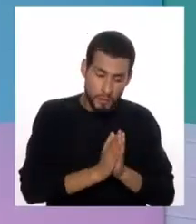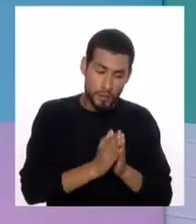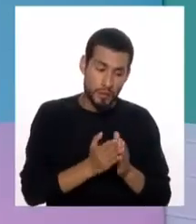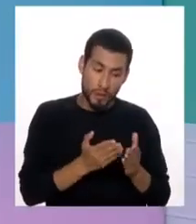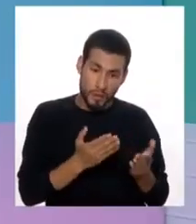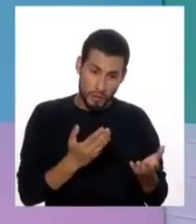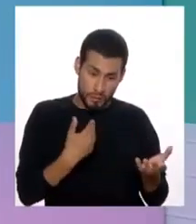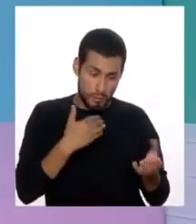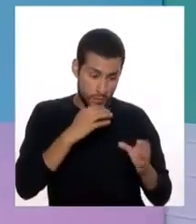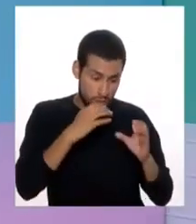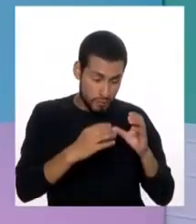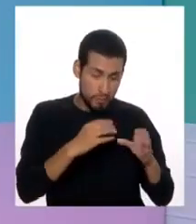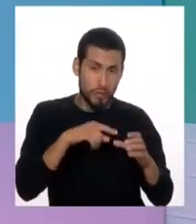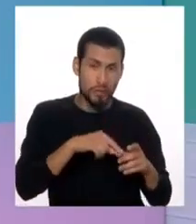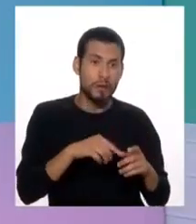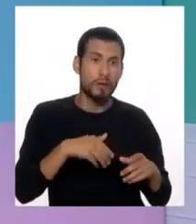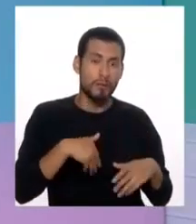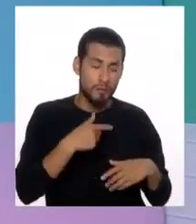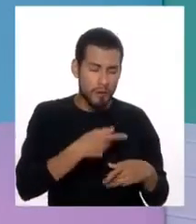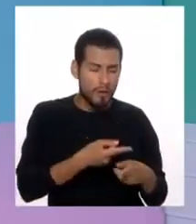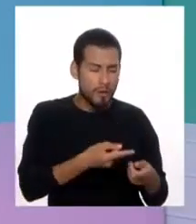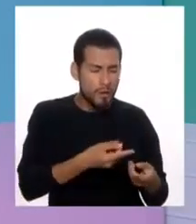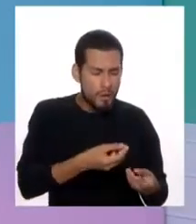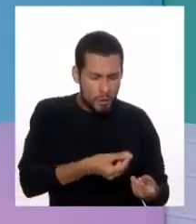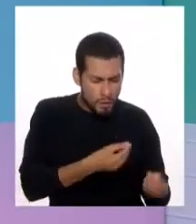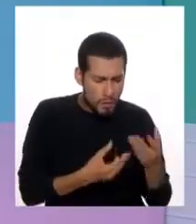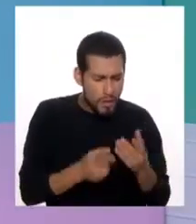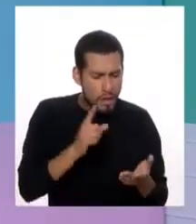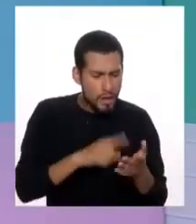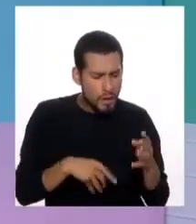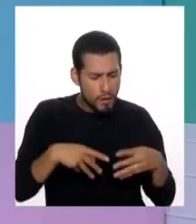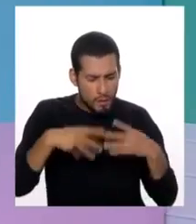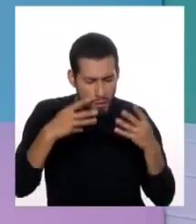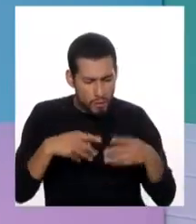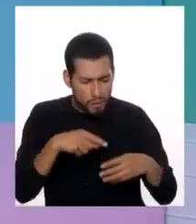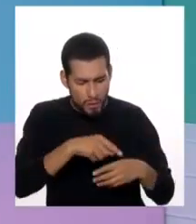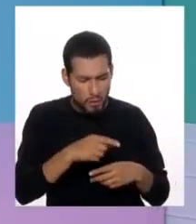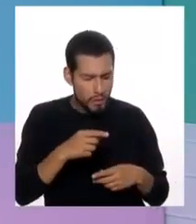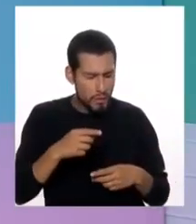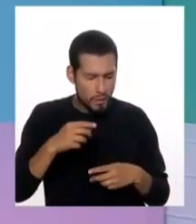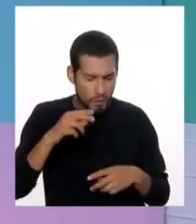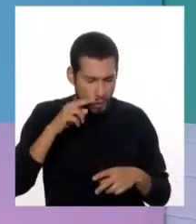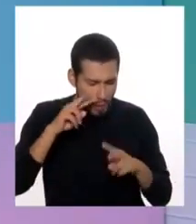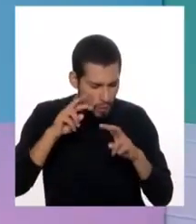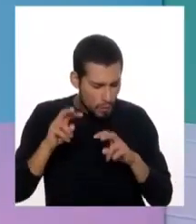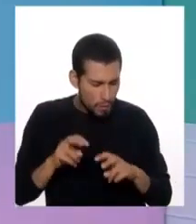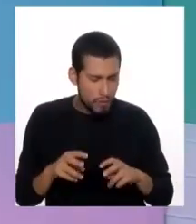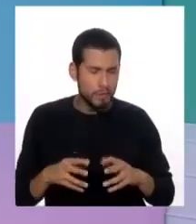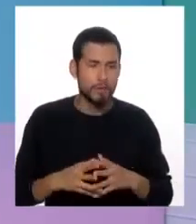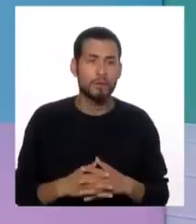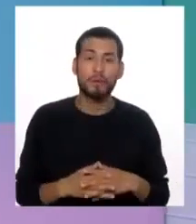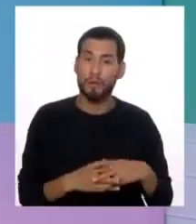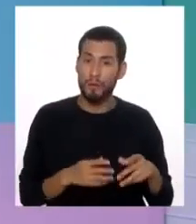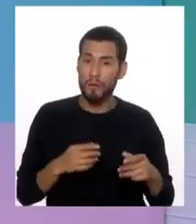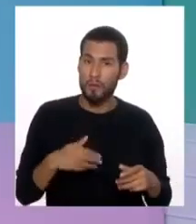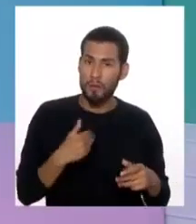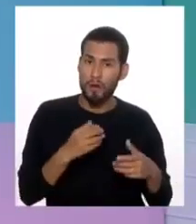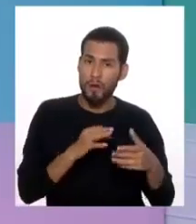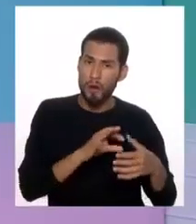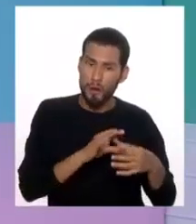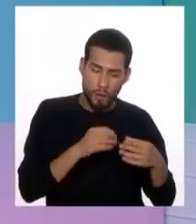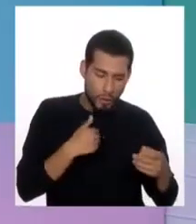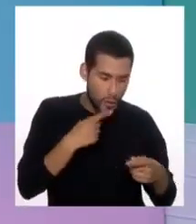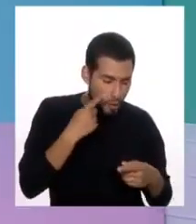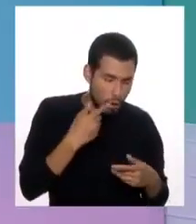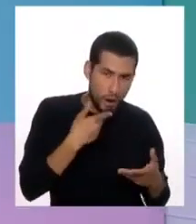compartan qué redes sociales están visitando, entonces uno puede tener indicios